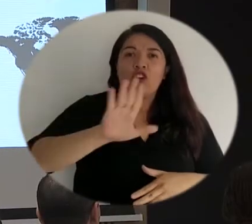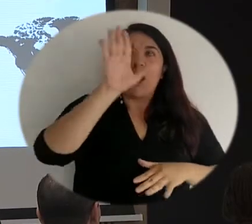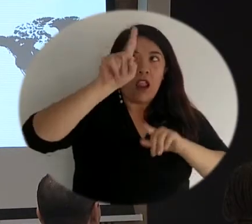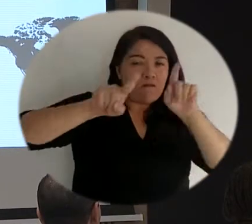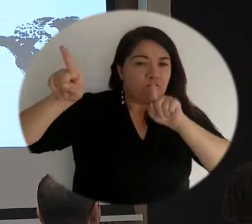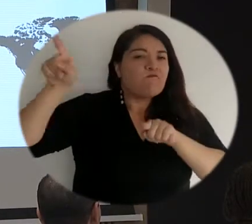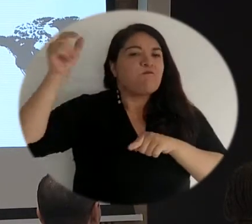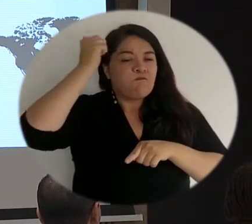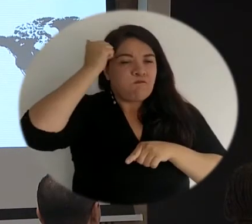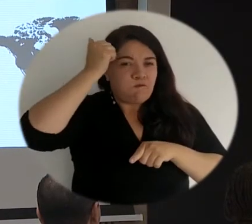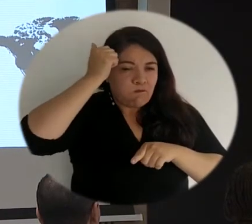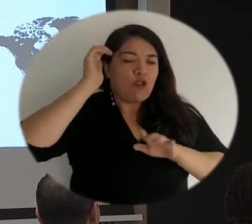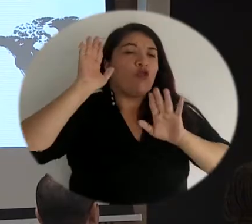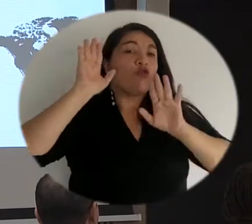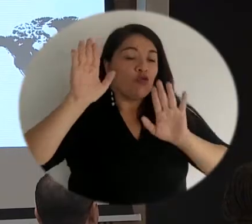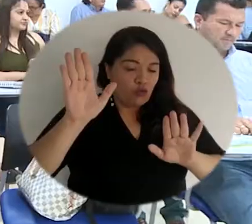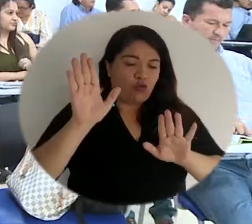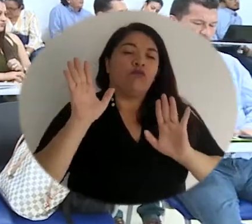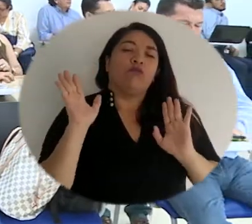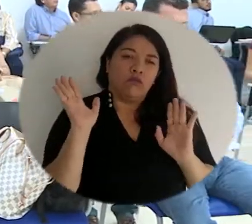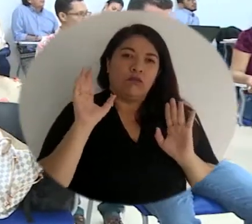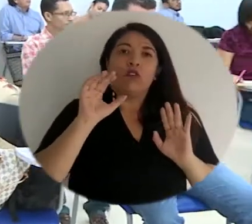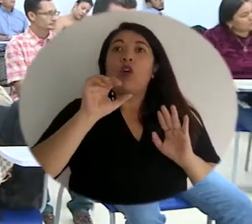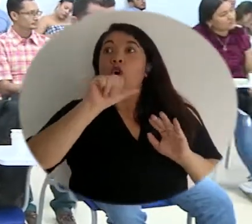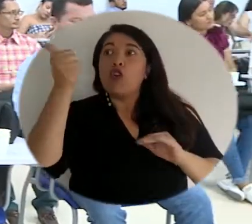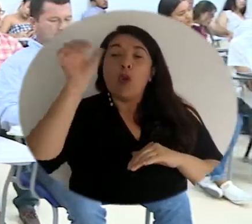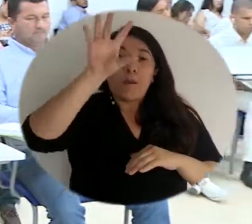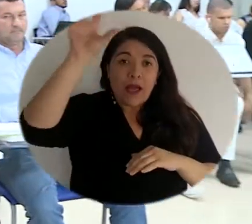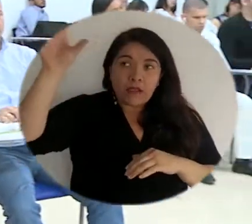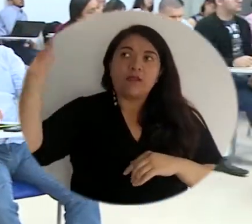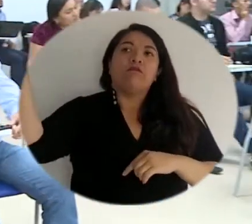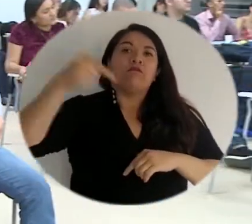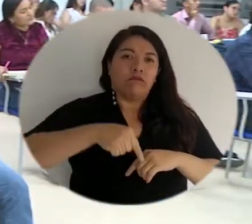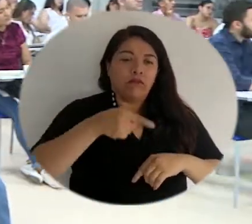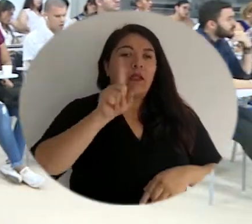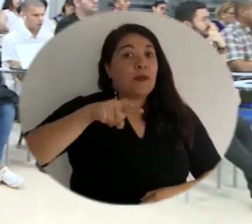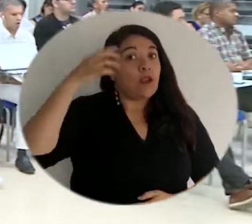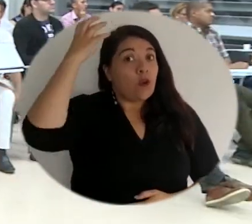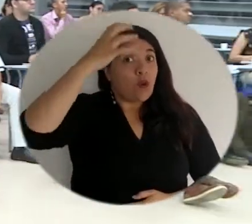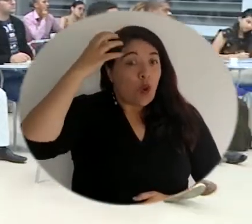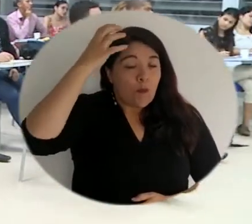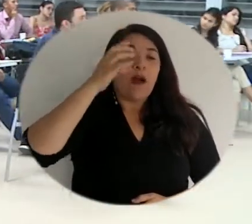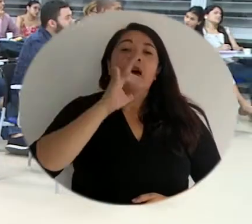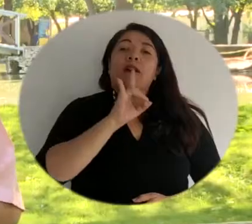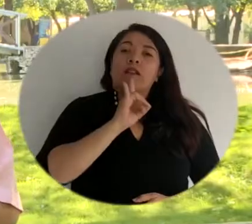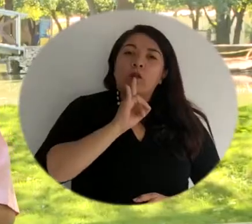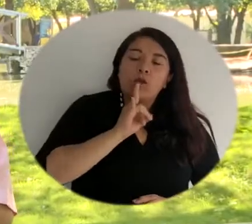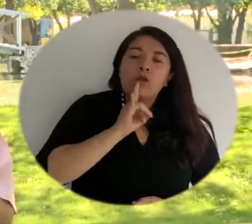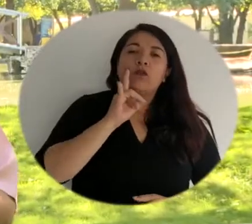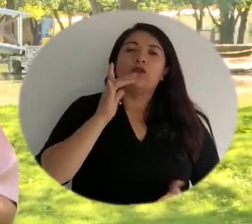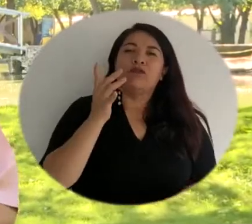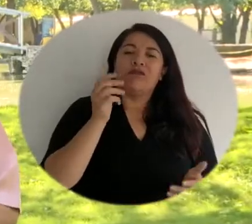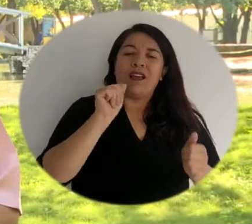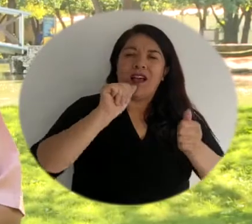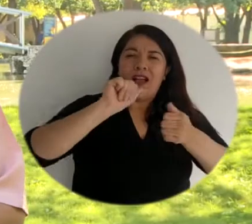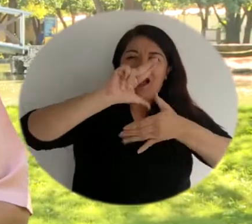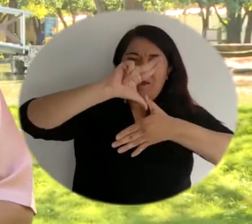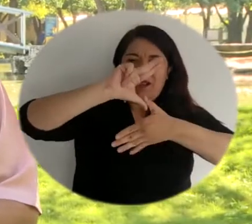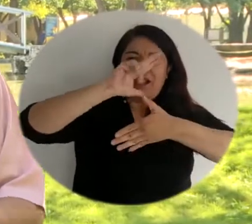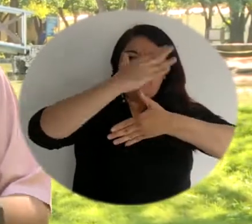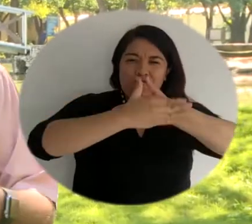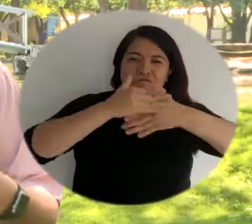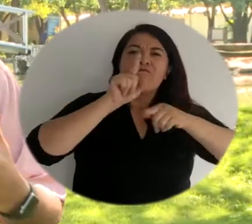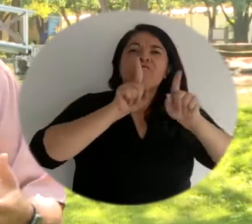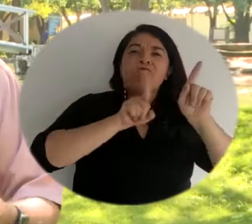También docentes de otros países, tanto de Europa, Estados Unidos, América Latina,